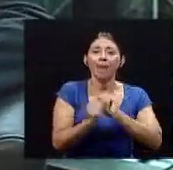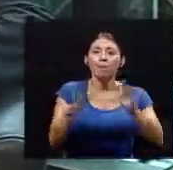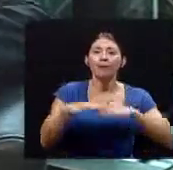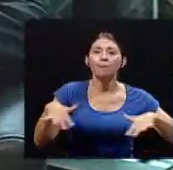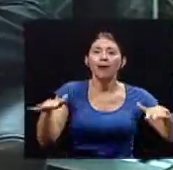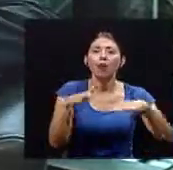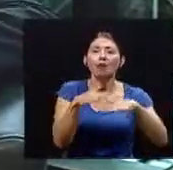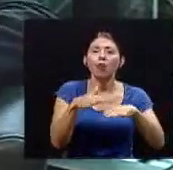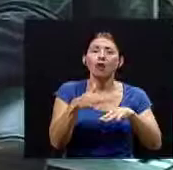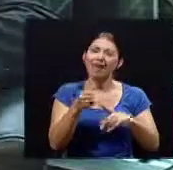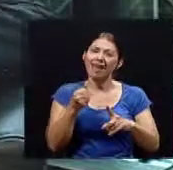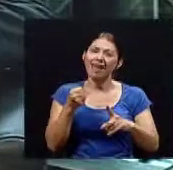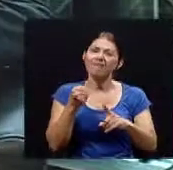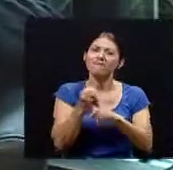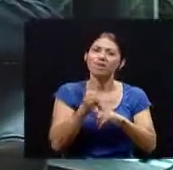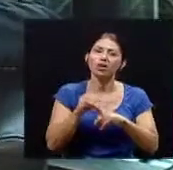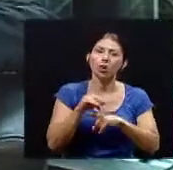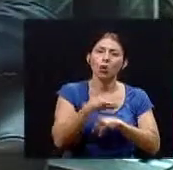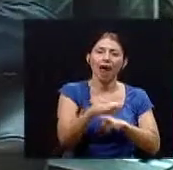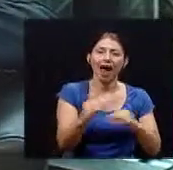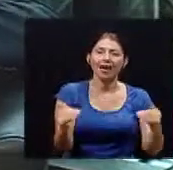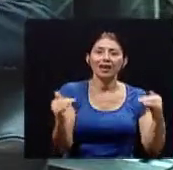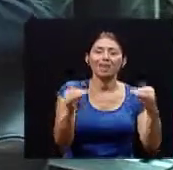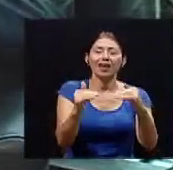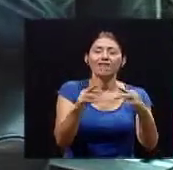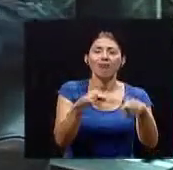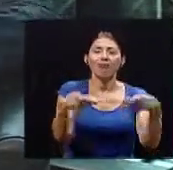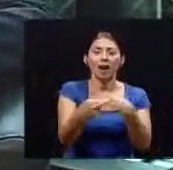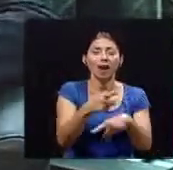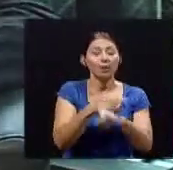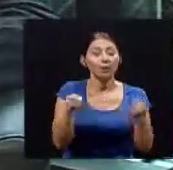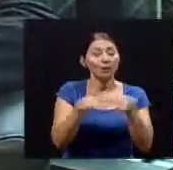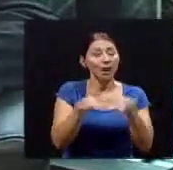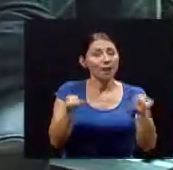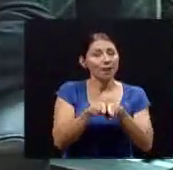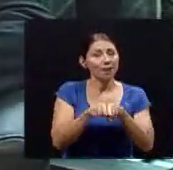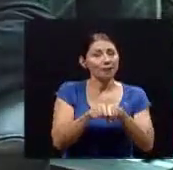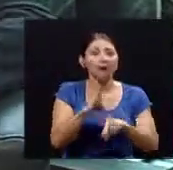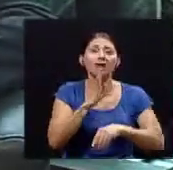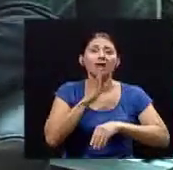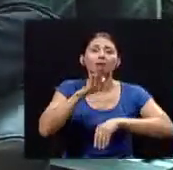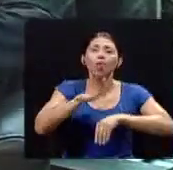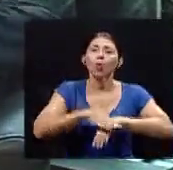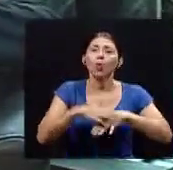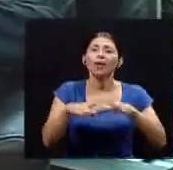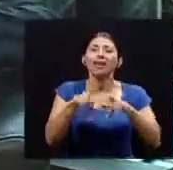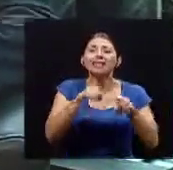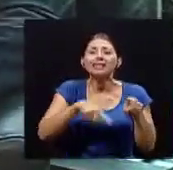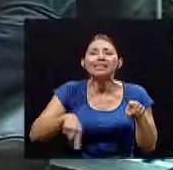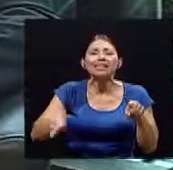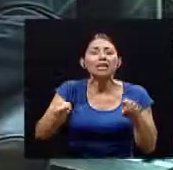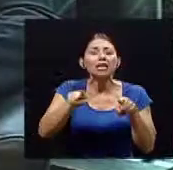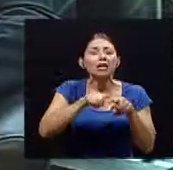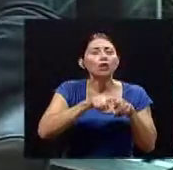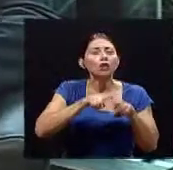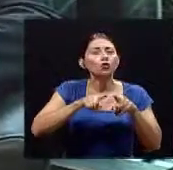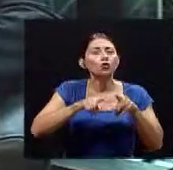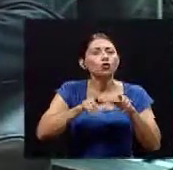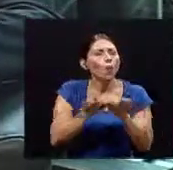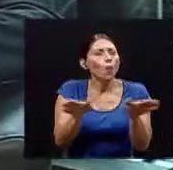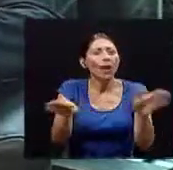nivel regional, pero también trasciende a los aspectos de los grandes ciclos globales, como es el ciclo hidrológico,